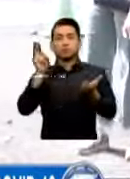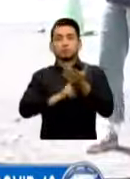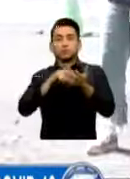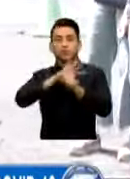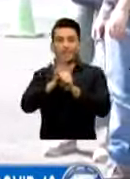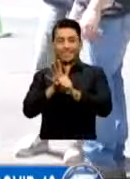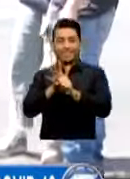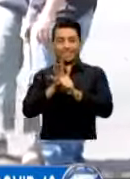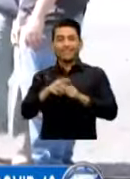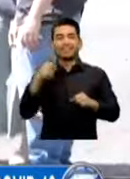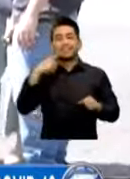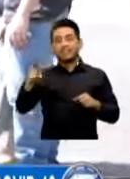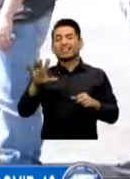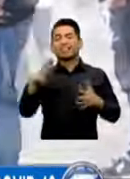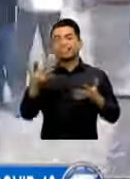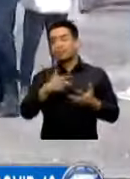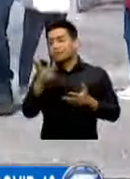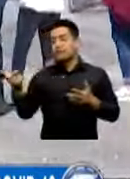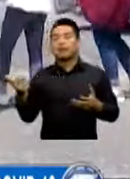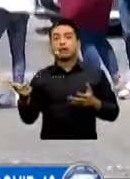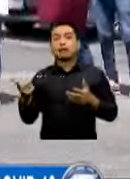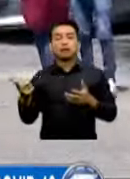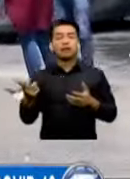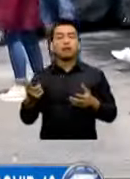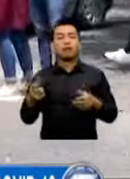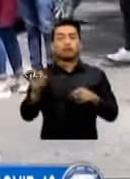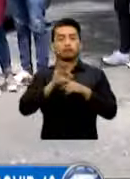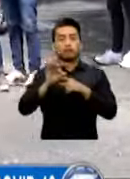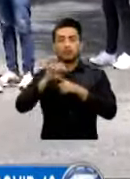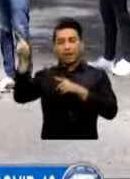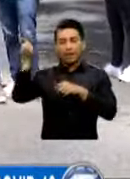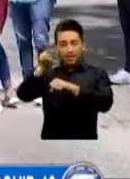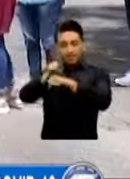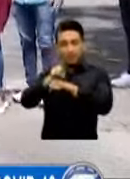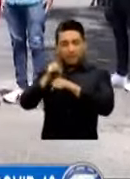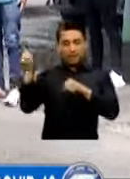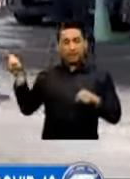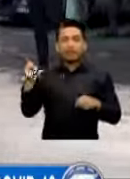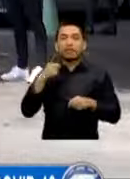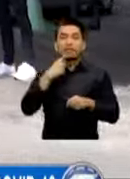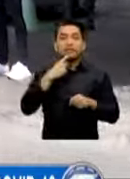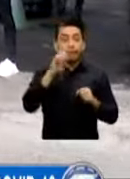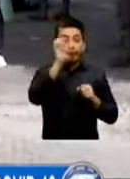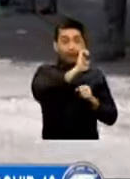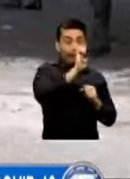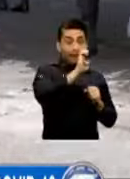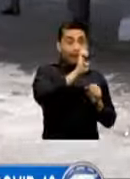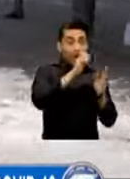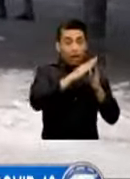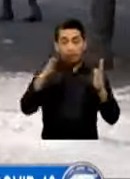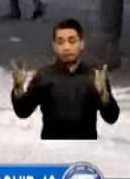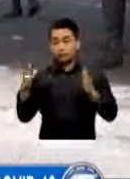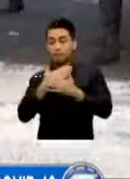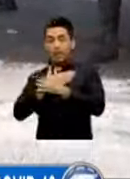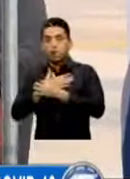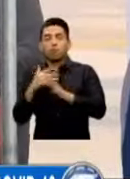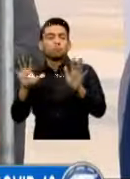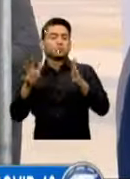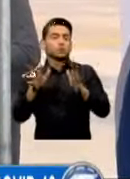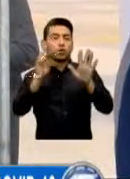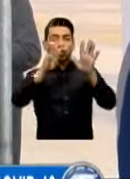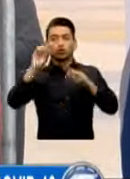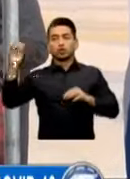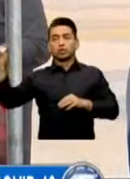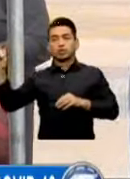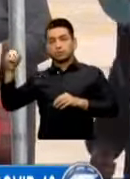acuerdo con los datos de este centro Que funciona en el Campo Marte De enero a mayo acudían cerca de 800 personas a diario Pero ahora